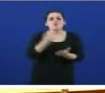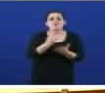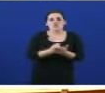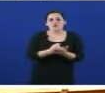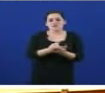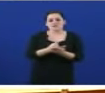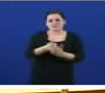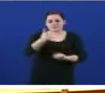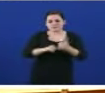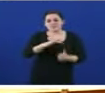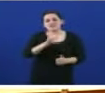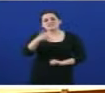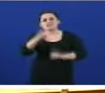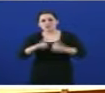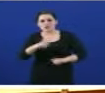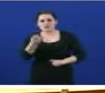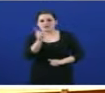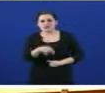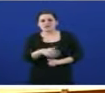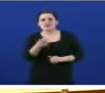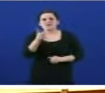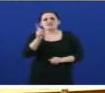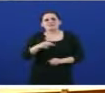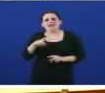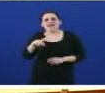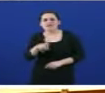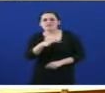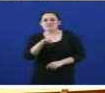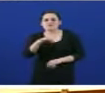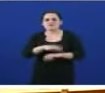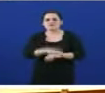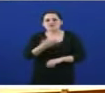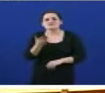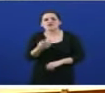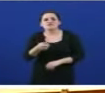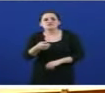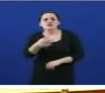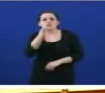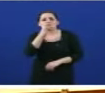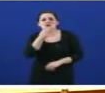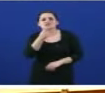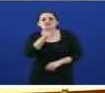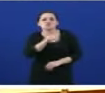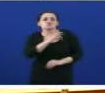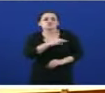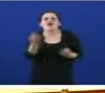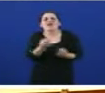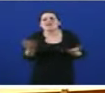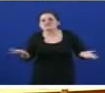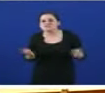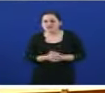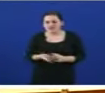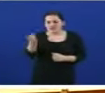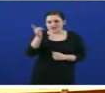cirúrxicas e espera cero para cancro e patoloxías graves. Que foi daquela promesa, señor Feijó? E lembrolle